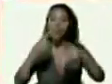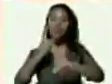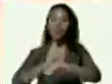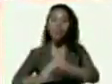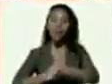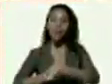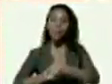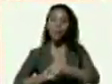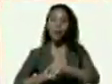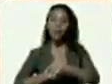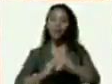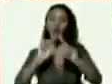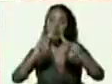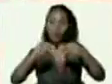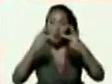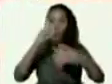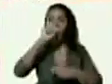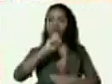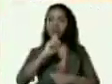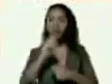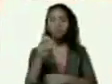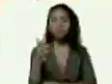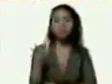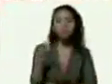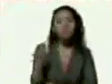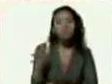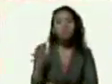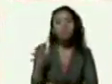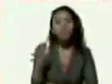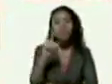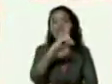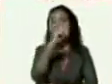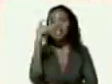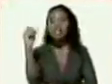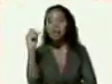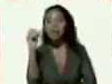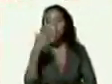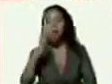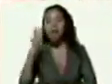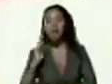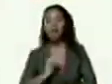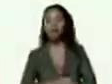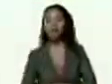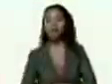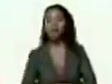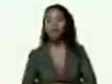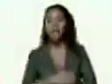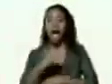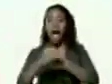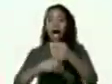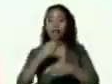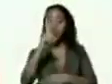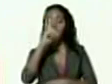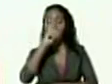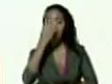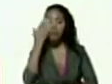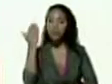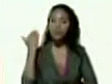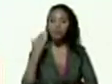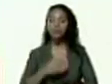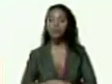que parecen 100 hace un año hoy